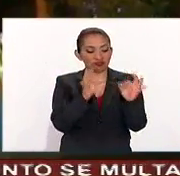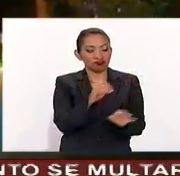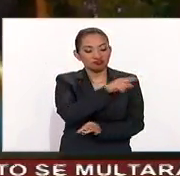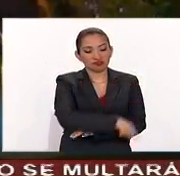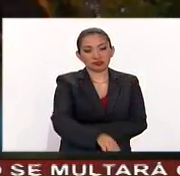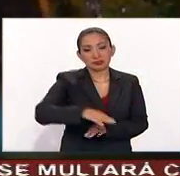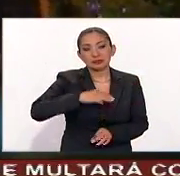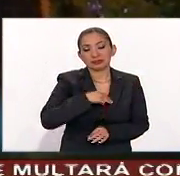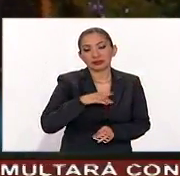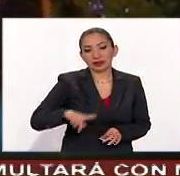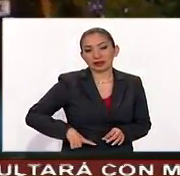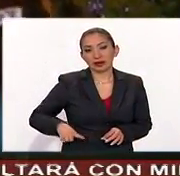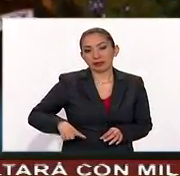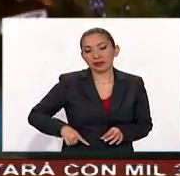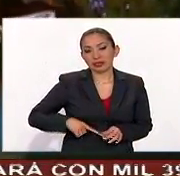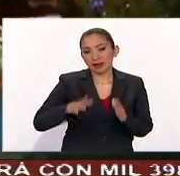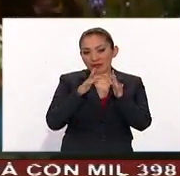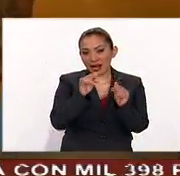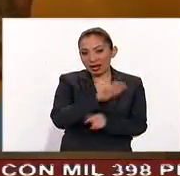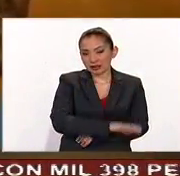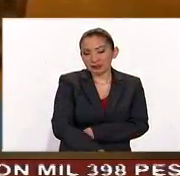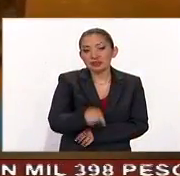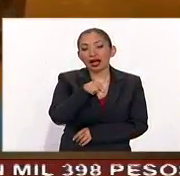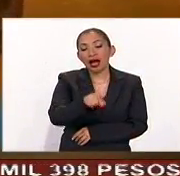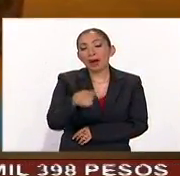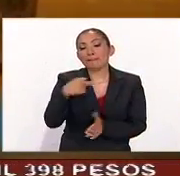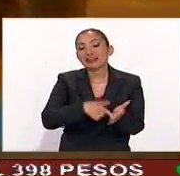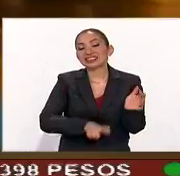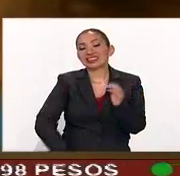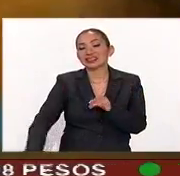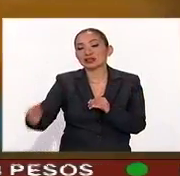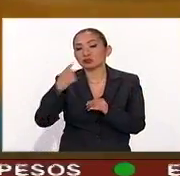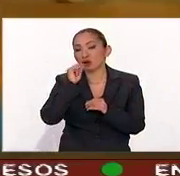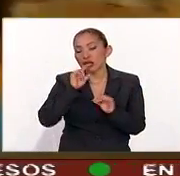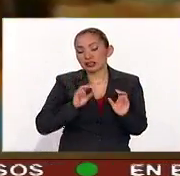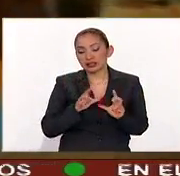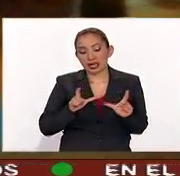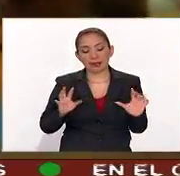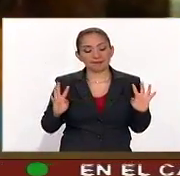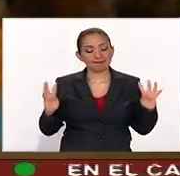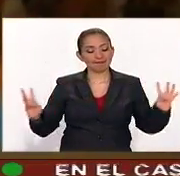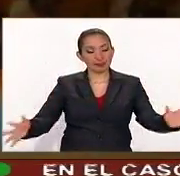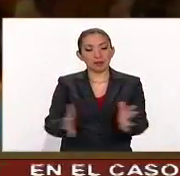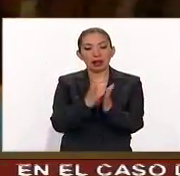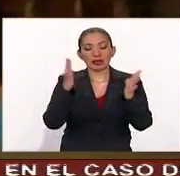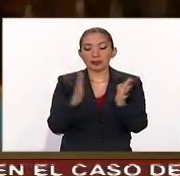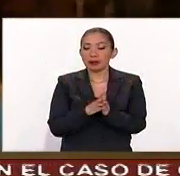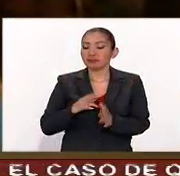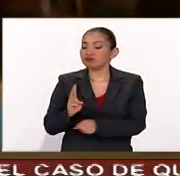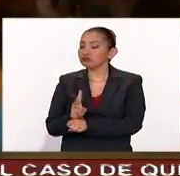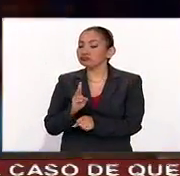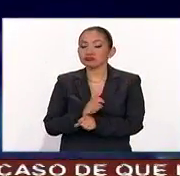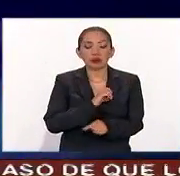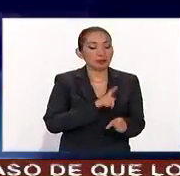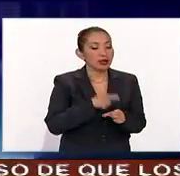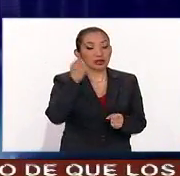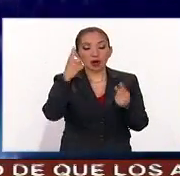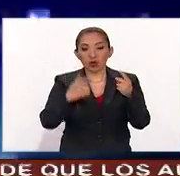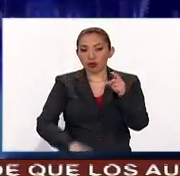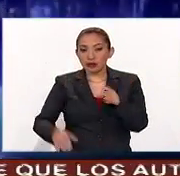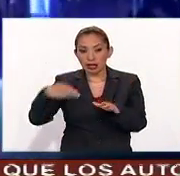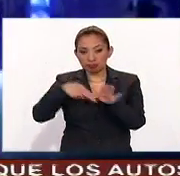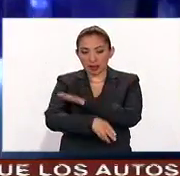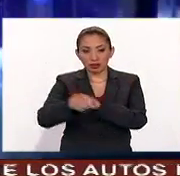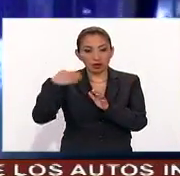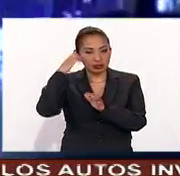ayuntamiento de la capital francesa. 1.700 elementos de la policía van a participar en un operativo especial y varias estaciones